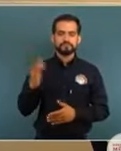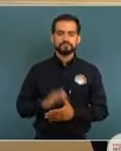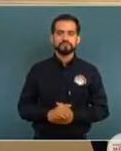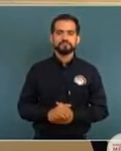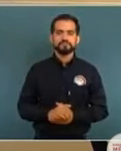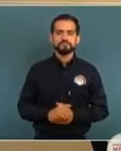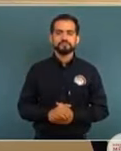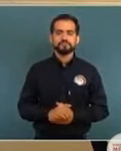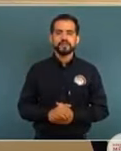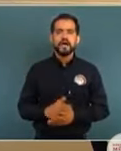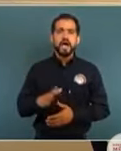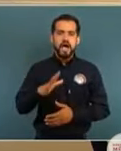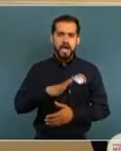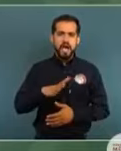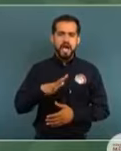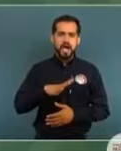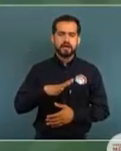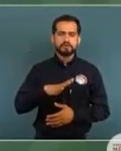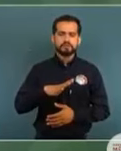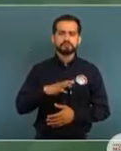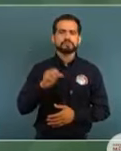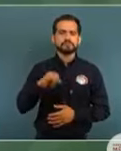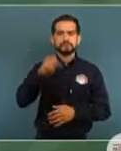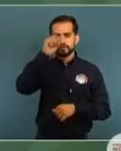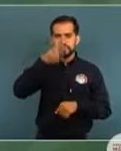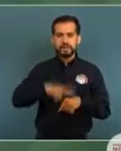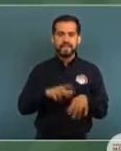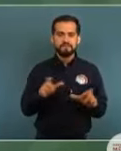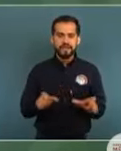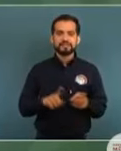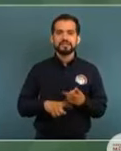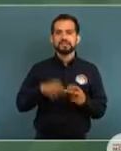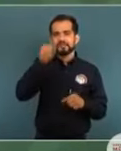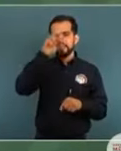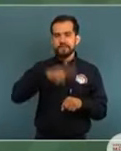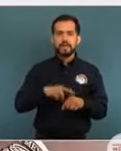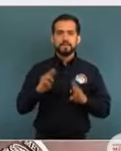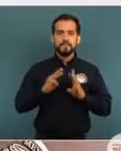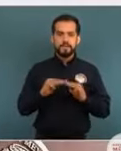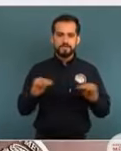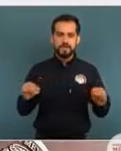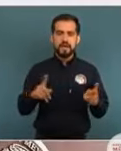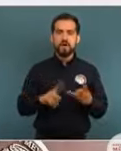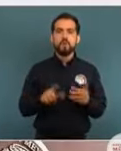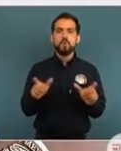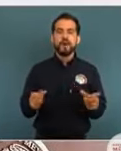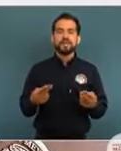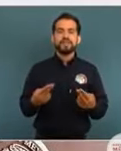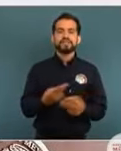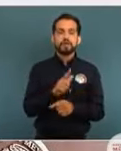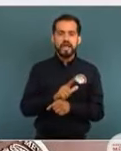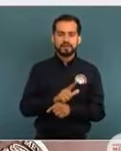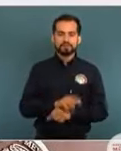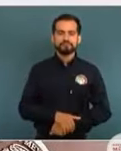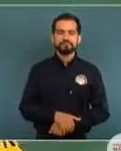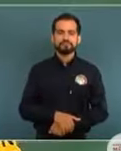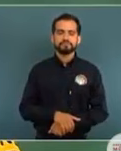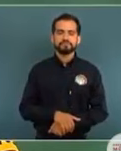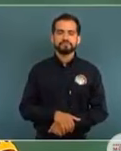hay presencia de la Secretaría de Defensa, de la Secretaría de Marina y de la Guardia Nacional.